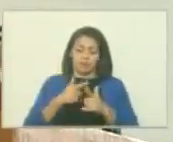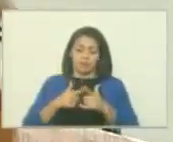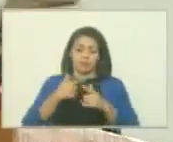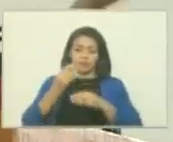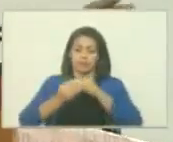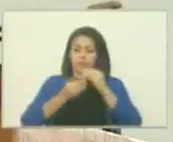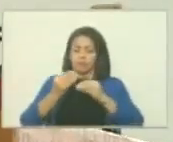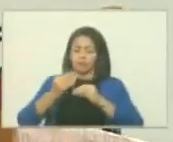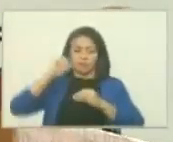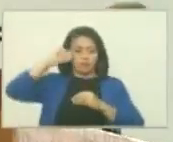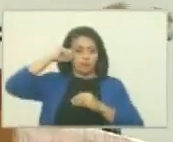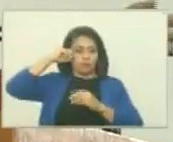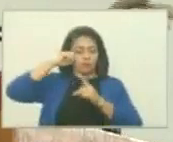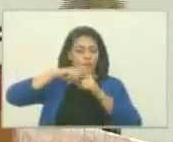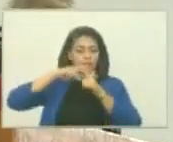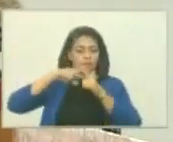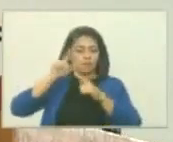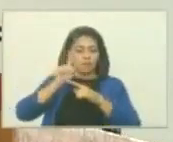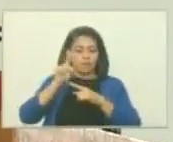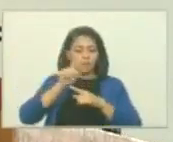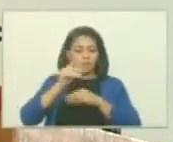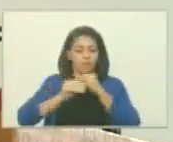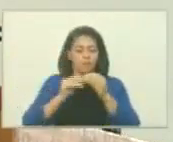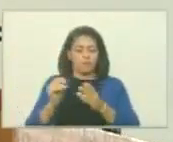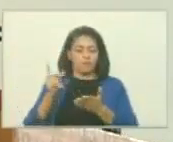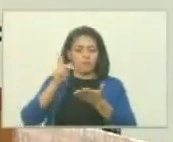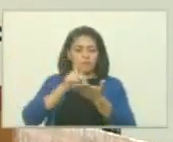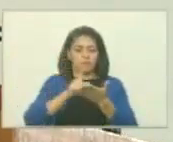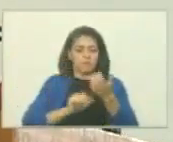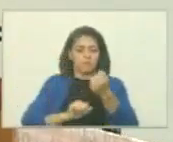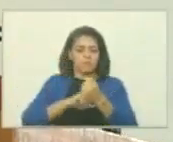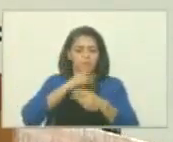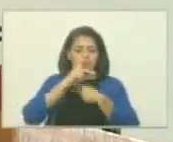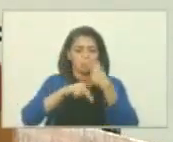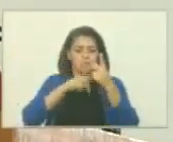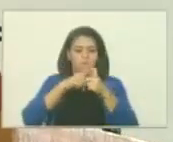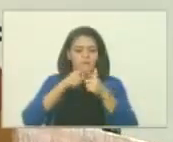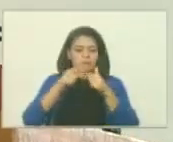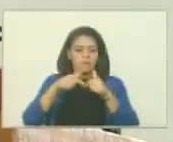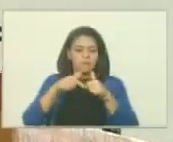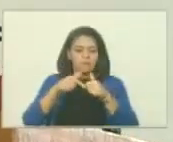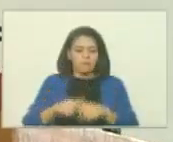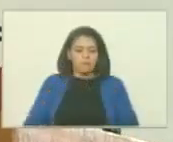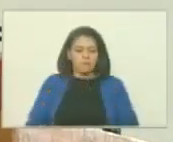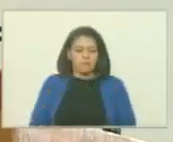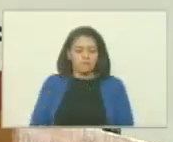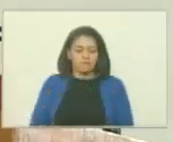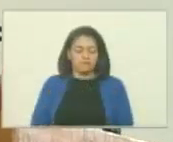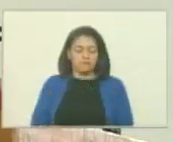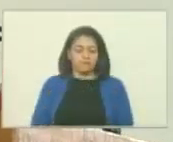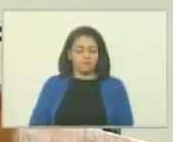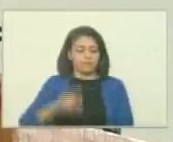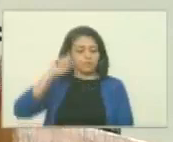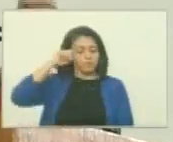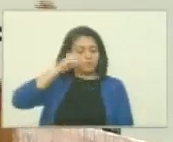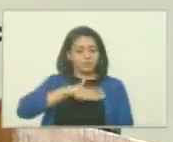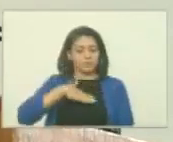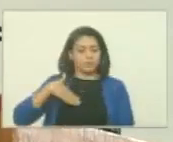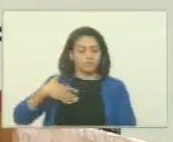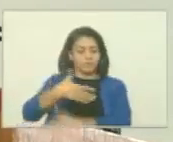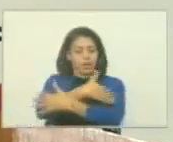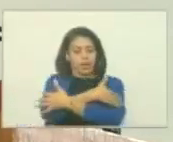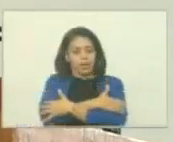al recuerdo y no al legado político entonces yo quiero recordar aquel